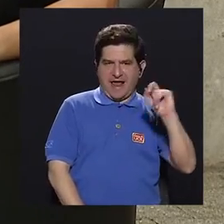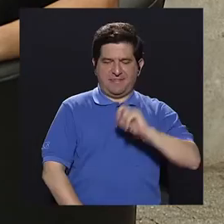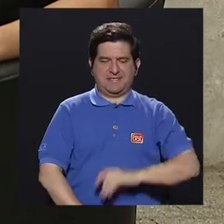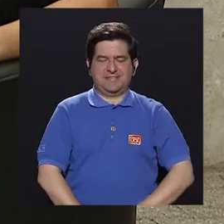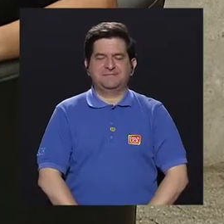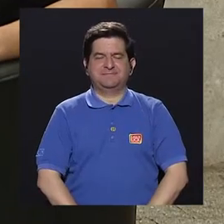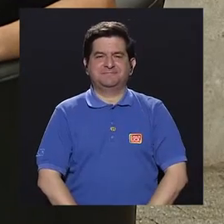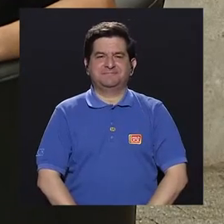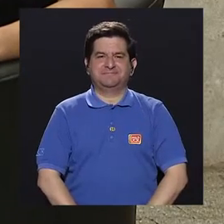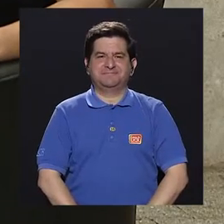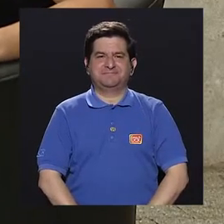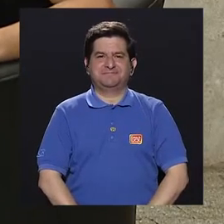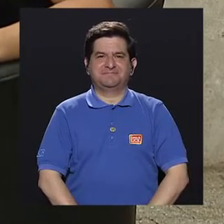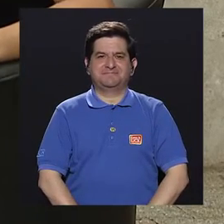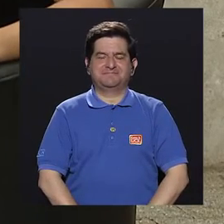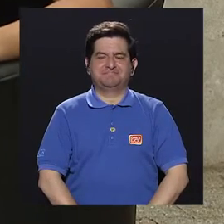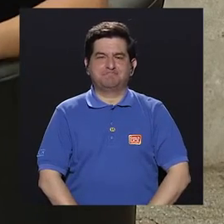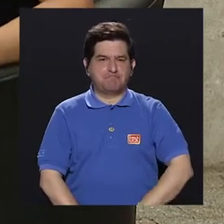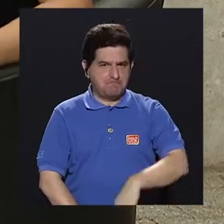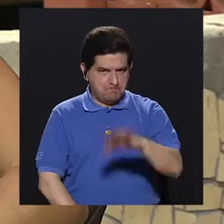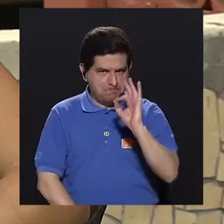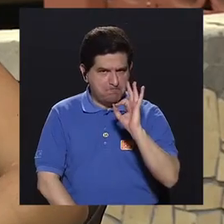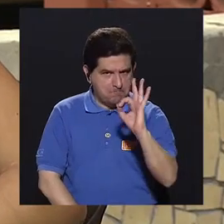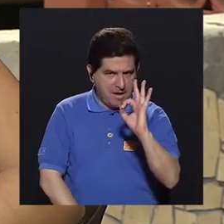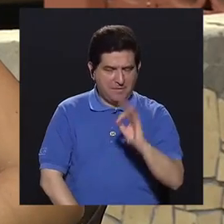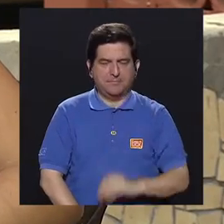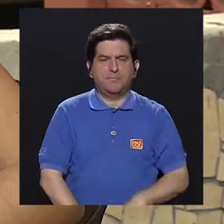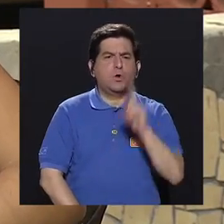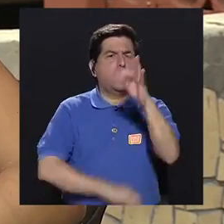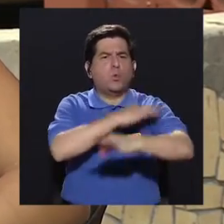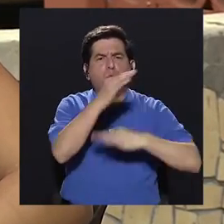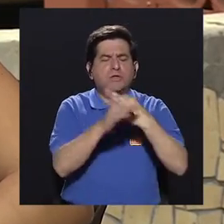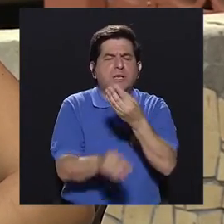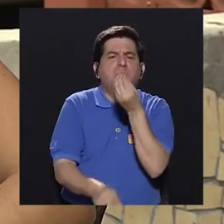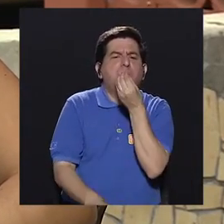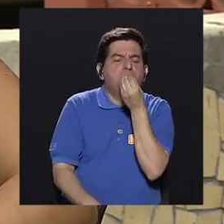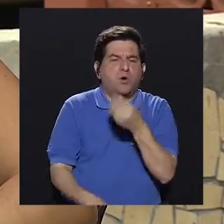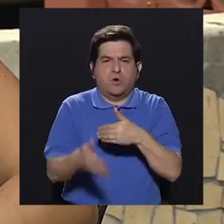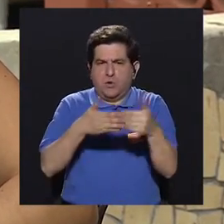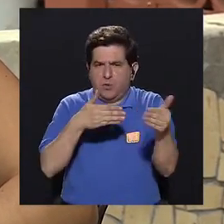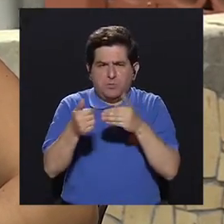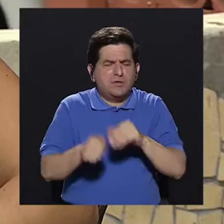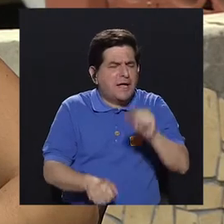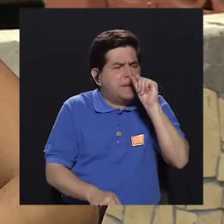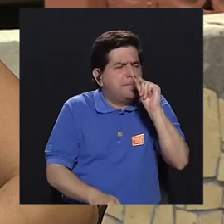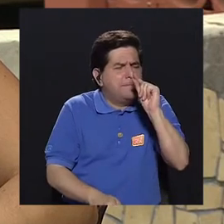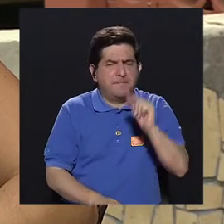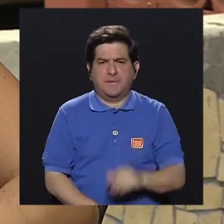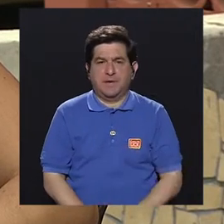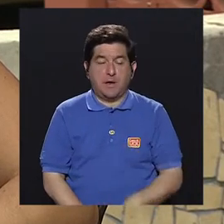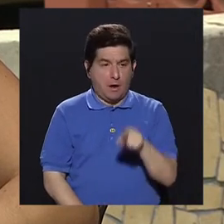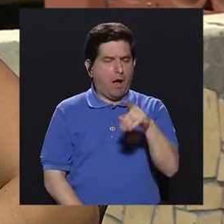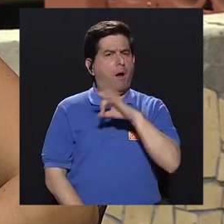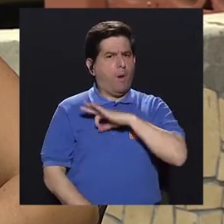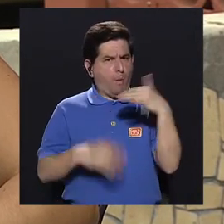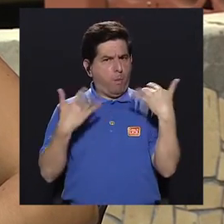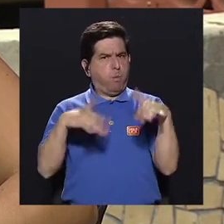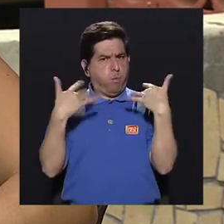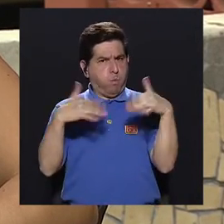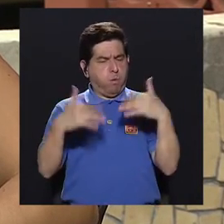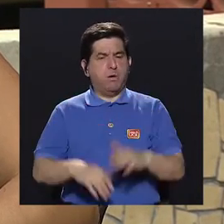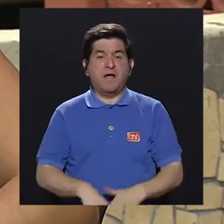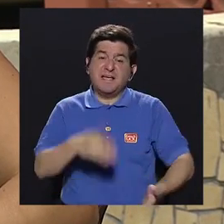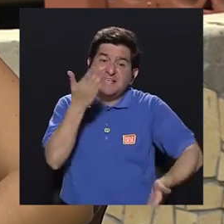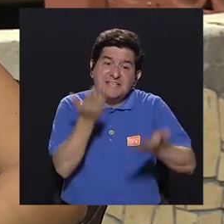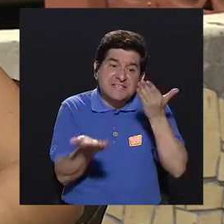Fernández. Bueno, hay un tipo de alimento que a pesar de su pequeño tamaño es muy beneficioso.